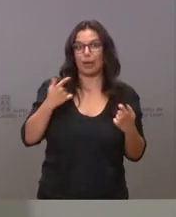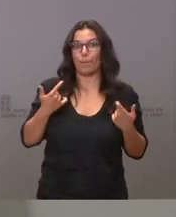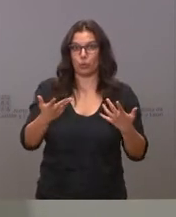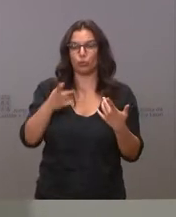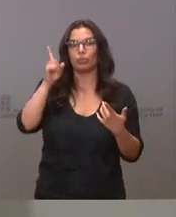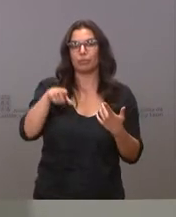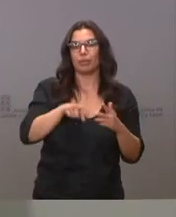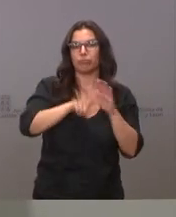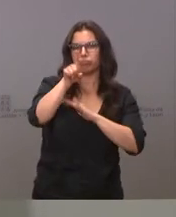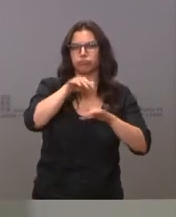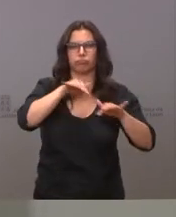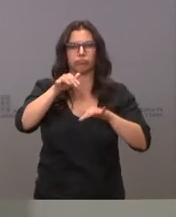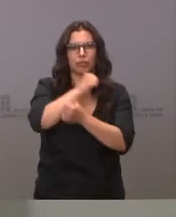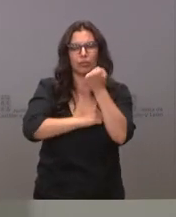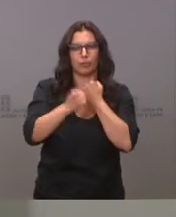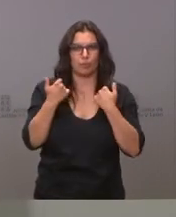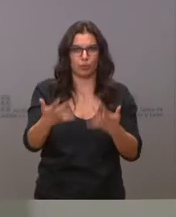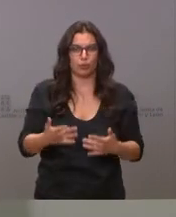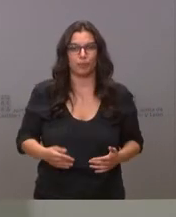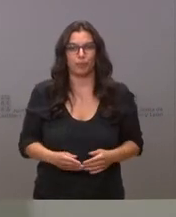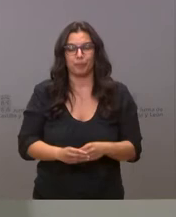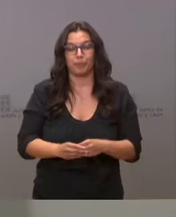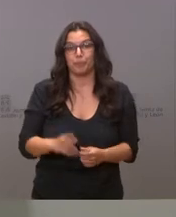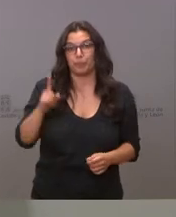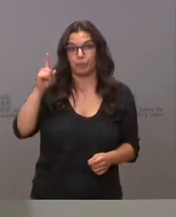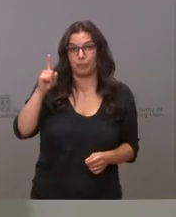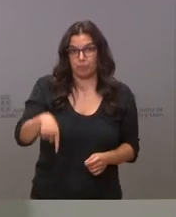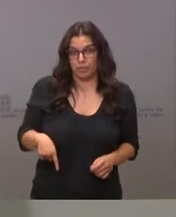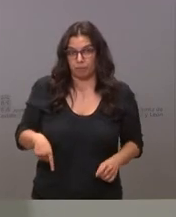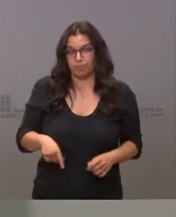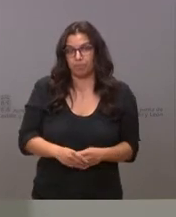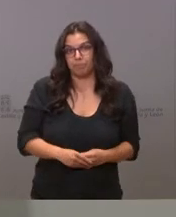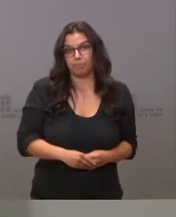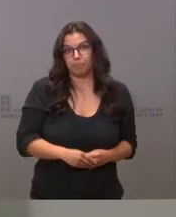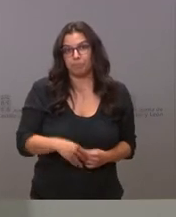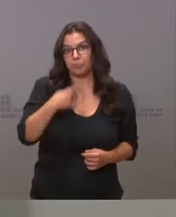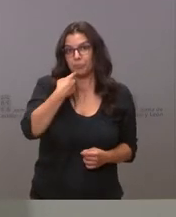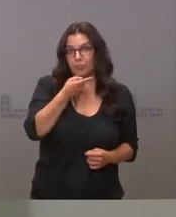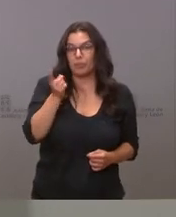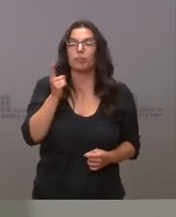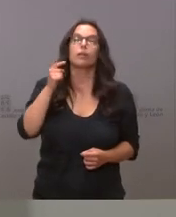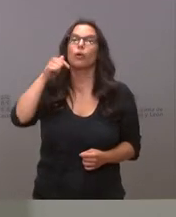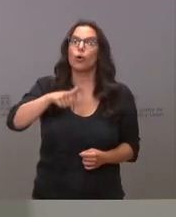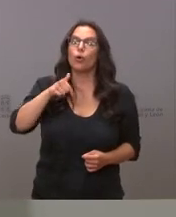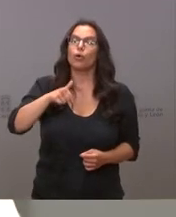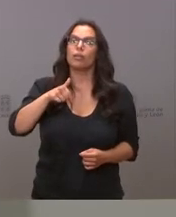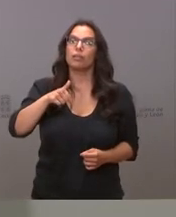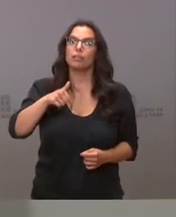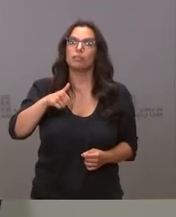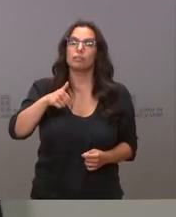actividad económica lo antes posible. También he de comunicarles que hoy se ha puesto ya